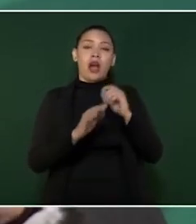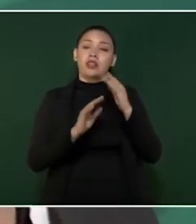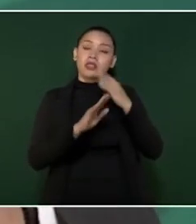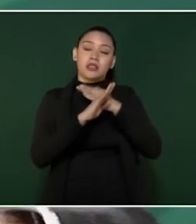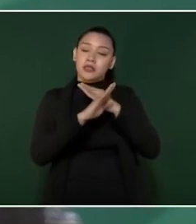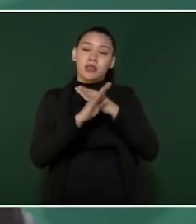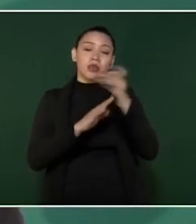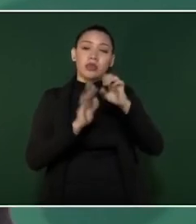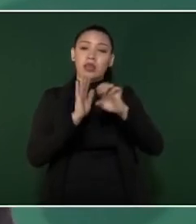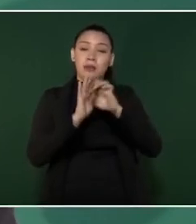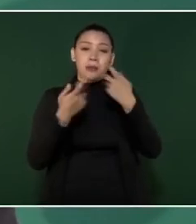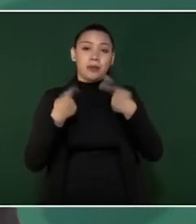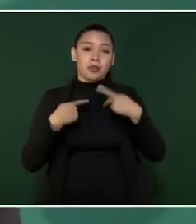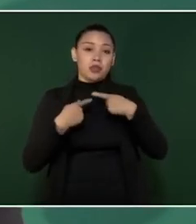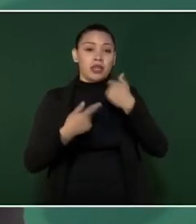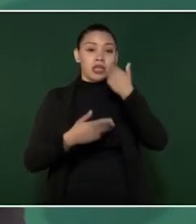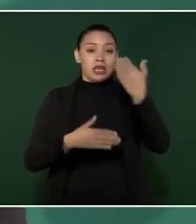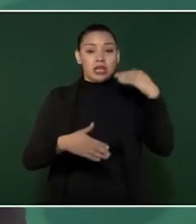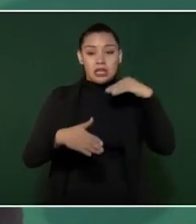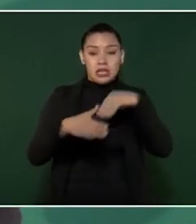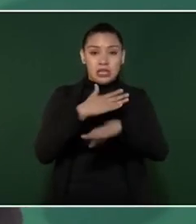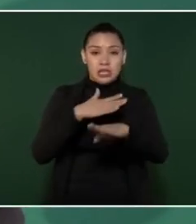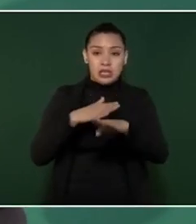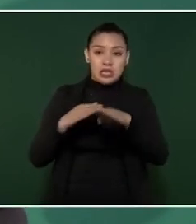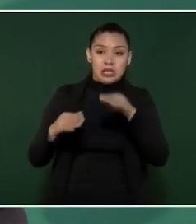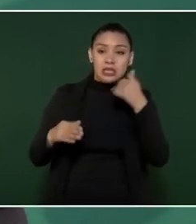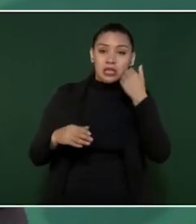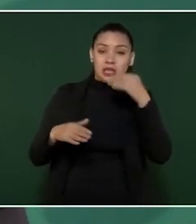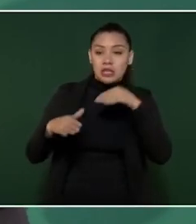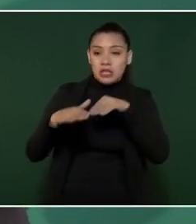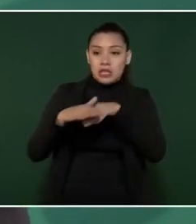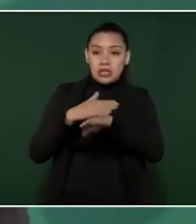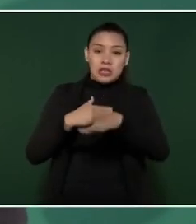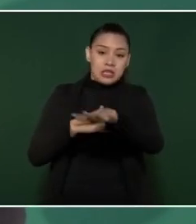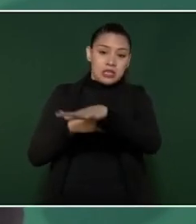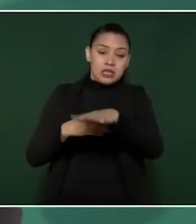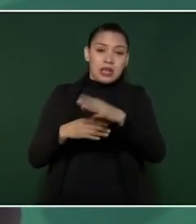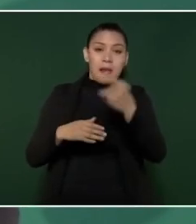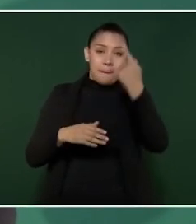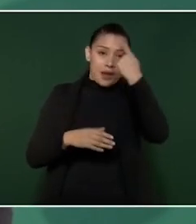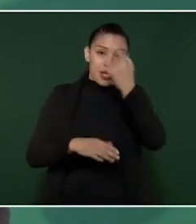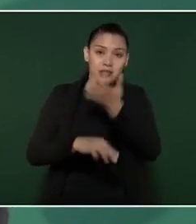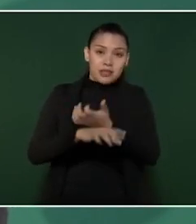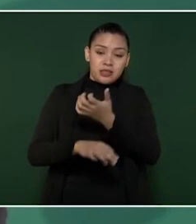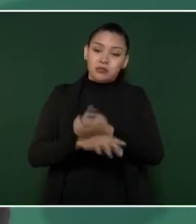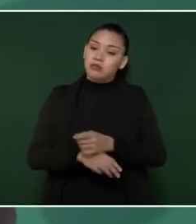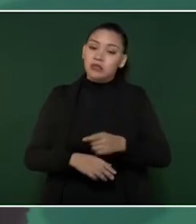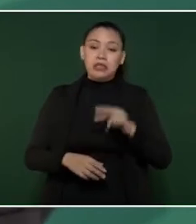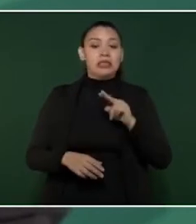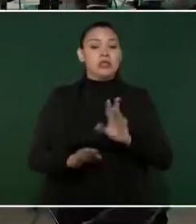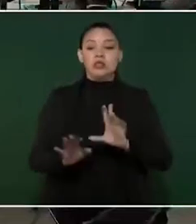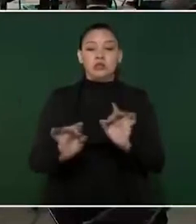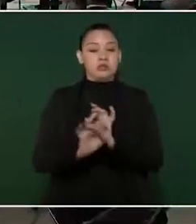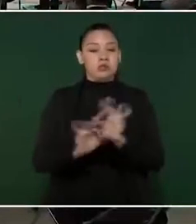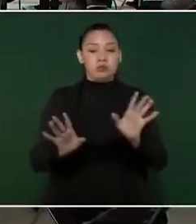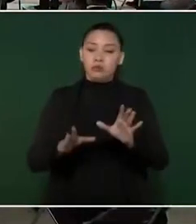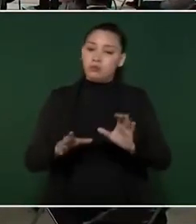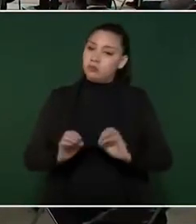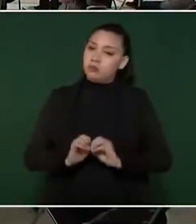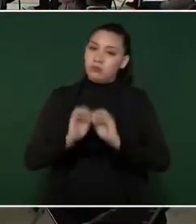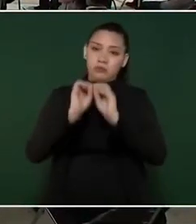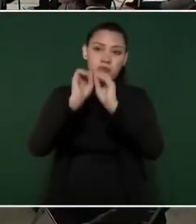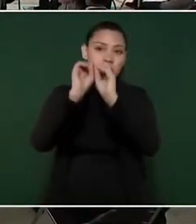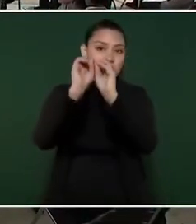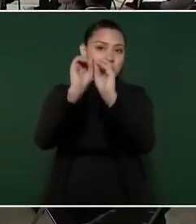Estados Unidos por la frontera sur puede ser y es retornada casi siempre de inmediato hacia México, porque